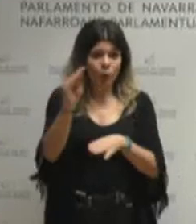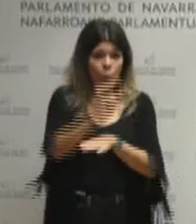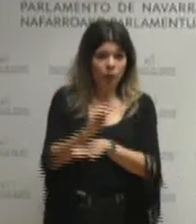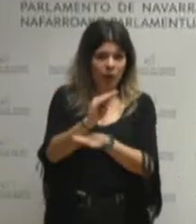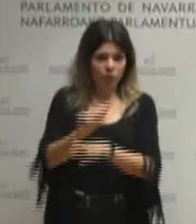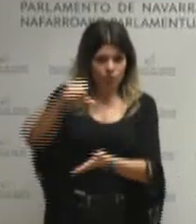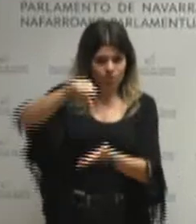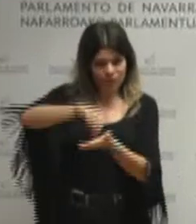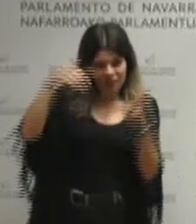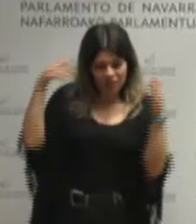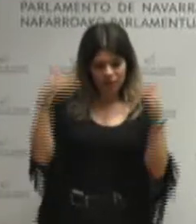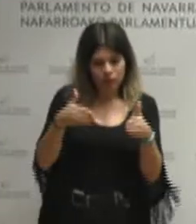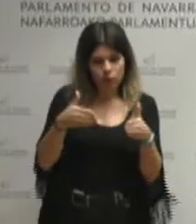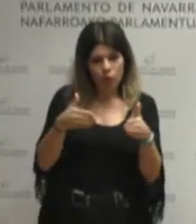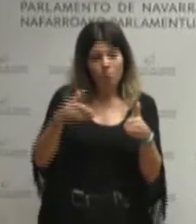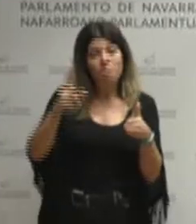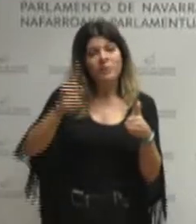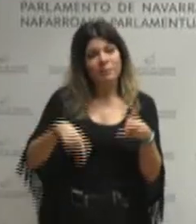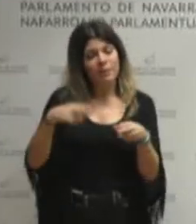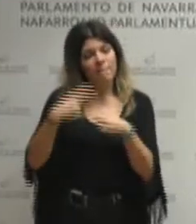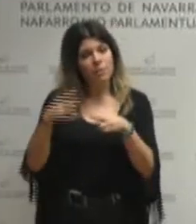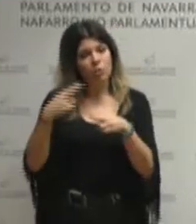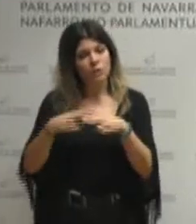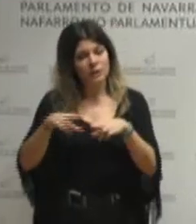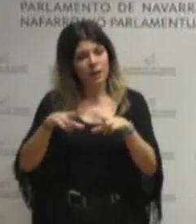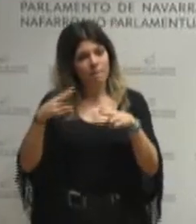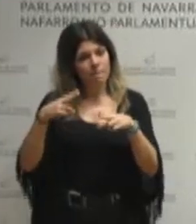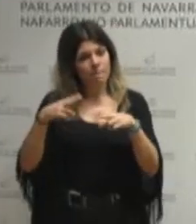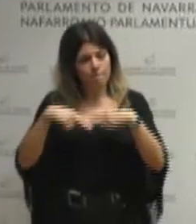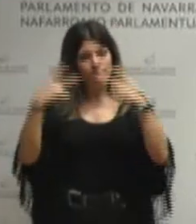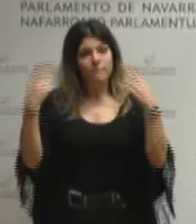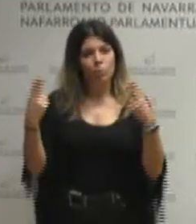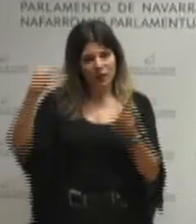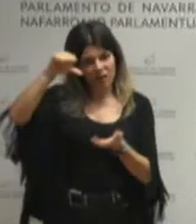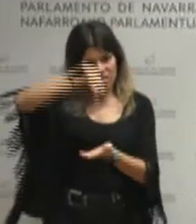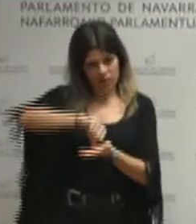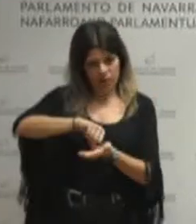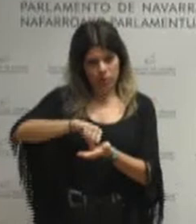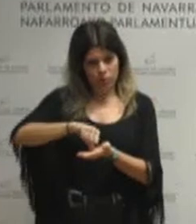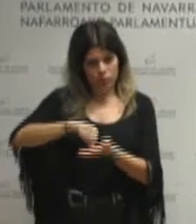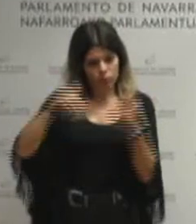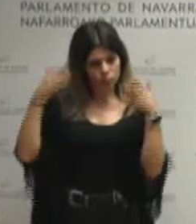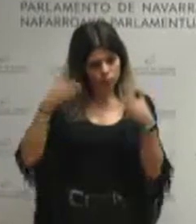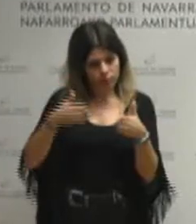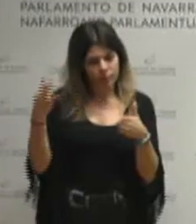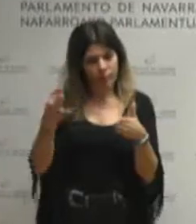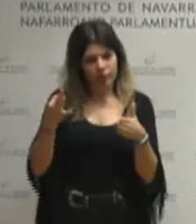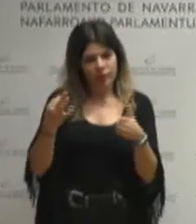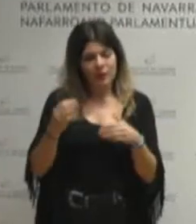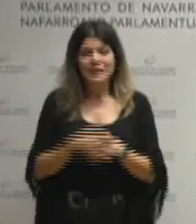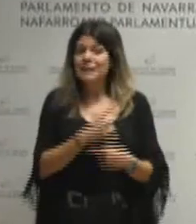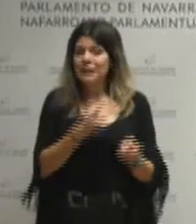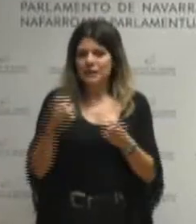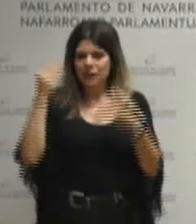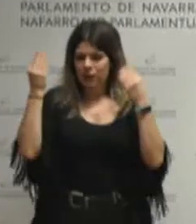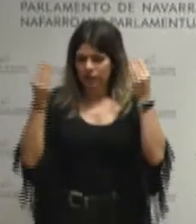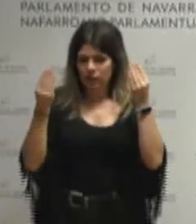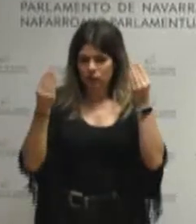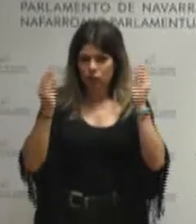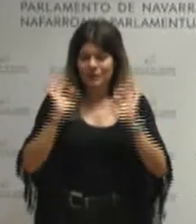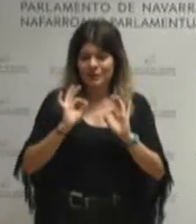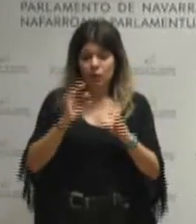centro también en el centro de las políticas públicas y eso requiere de otra reflexión y es que los